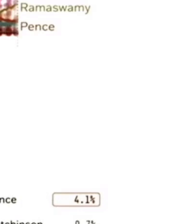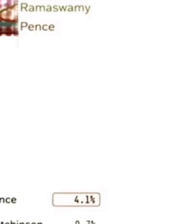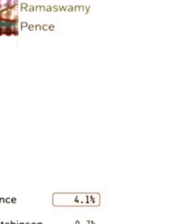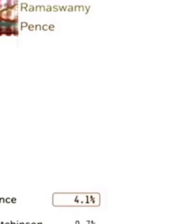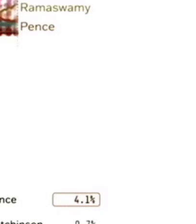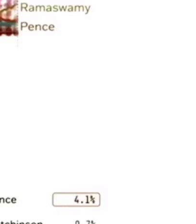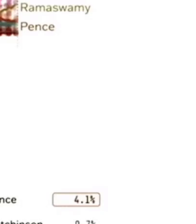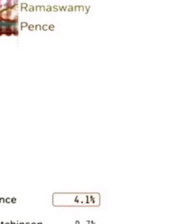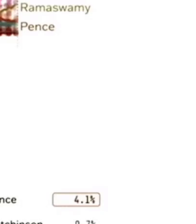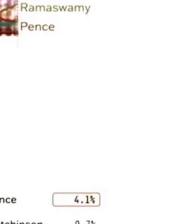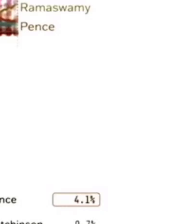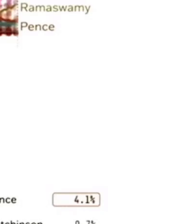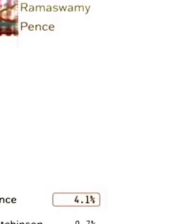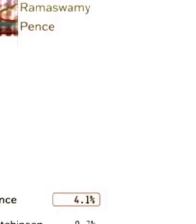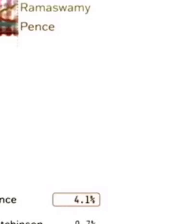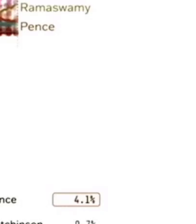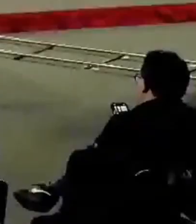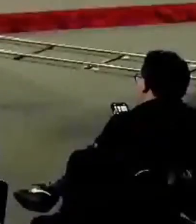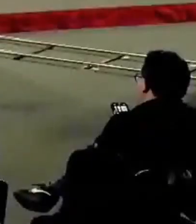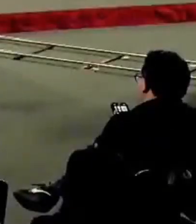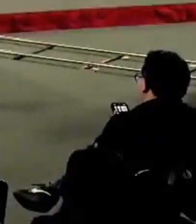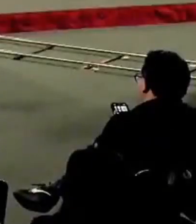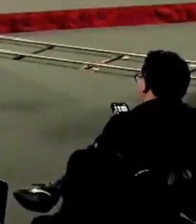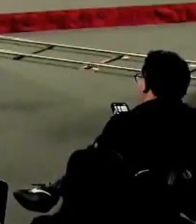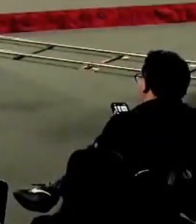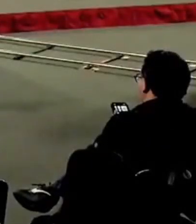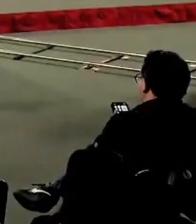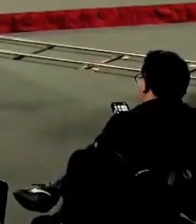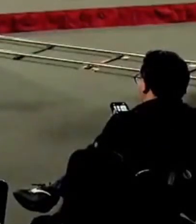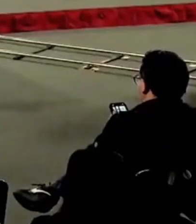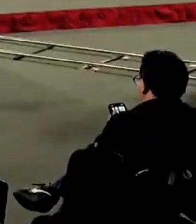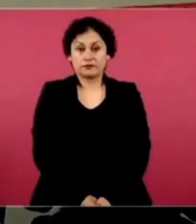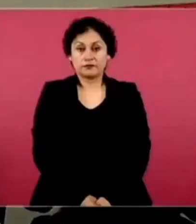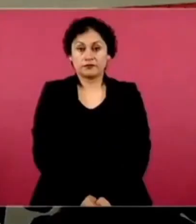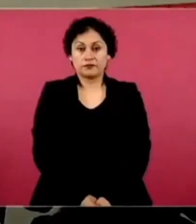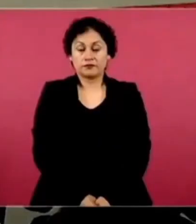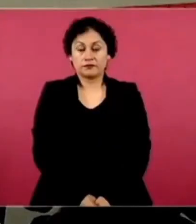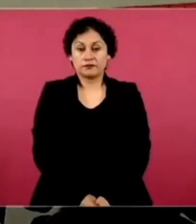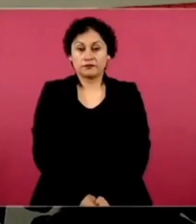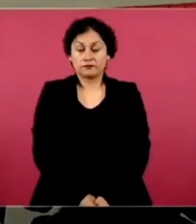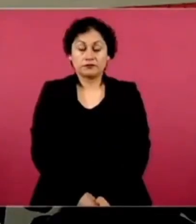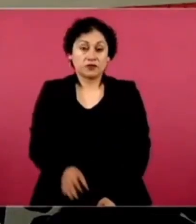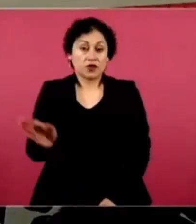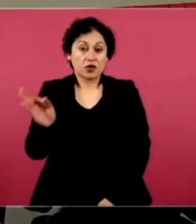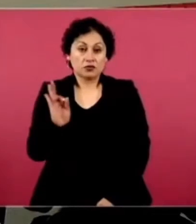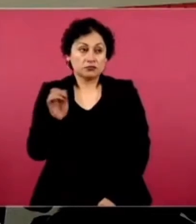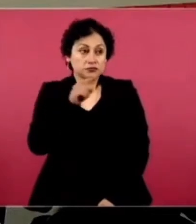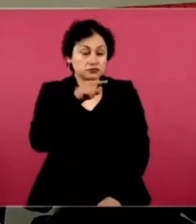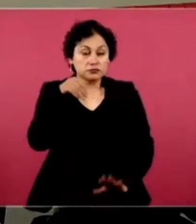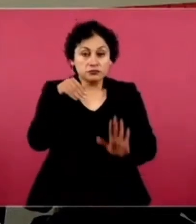A lo mejor tiene de publicista a Claudia X. González, hijo.